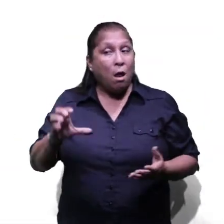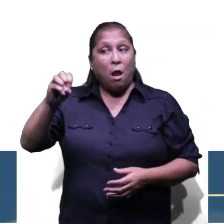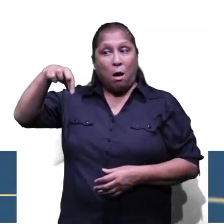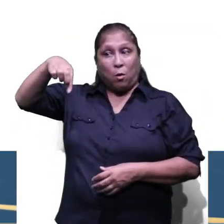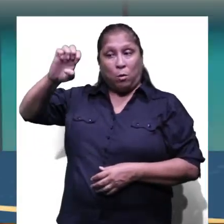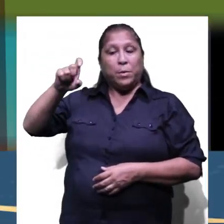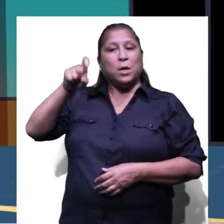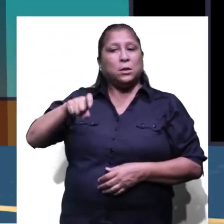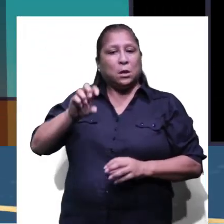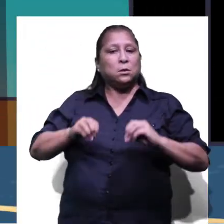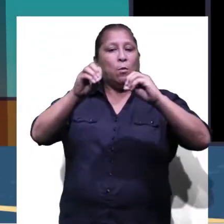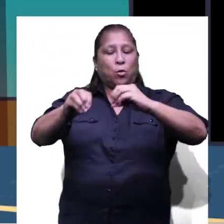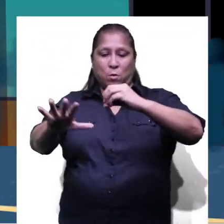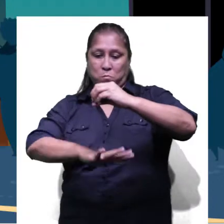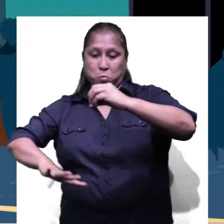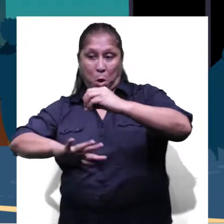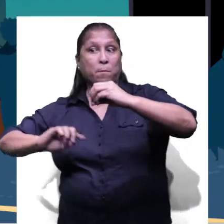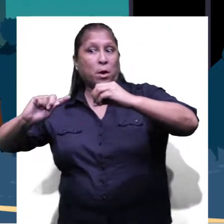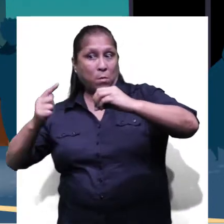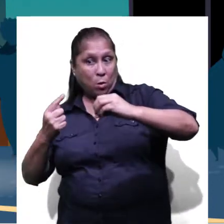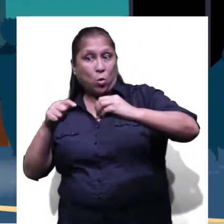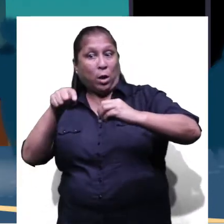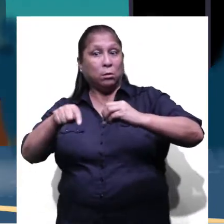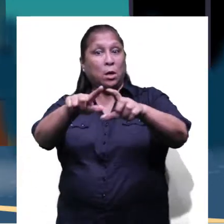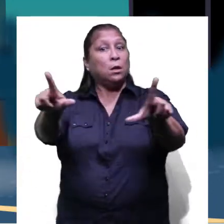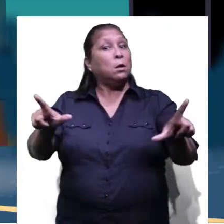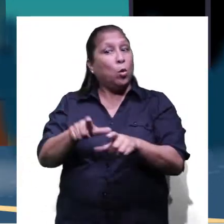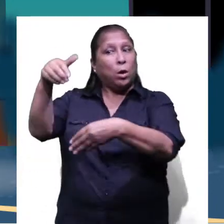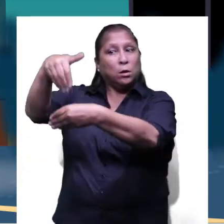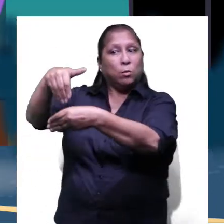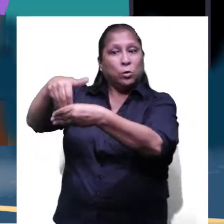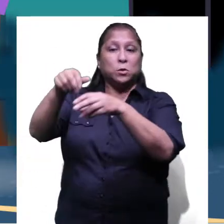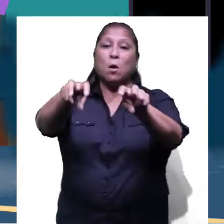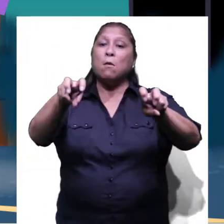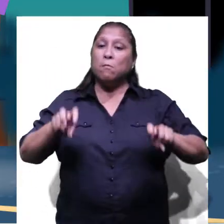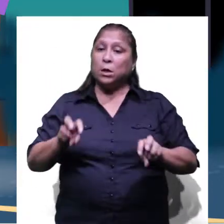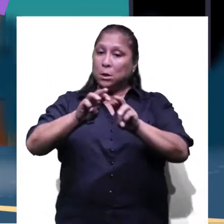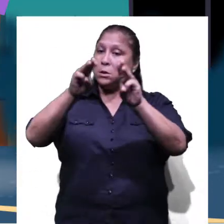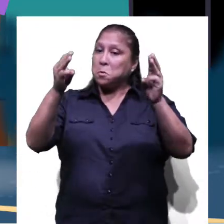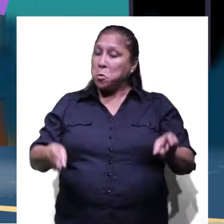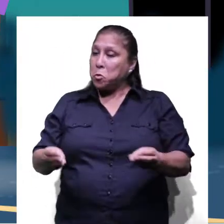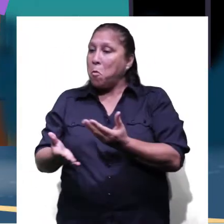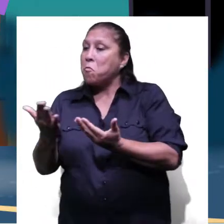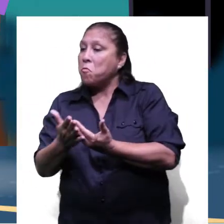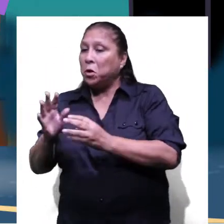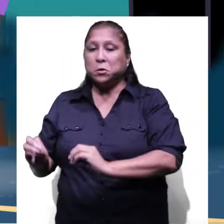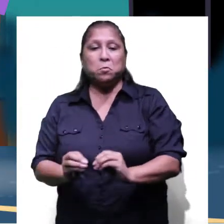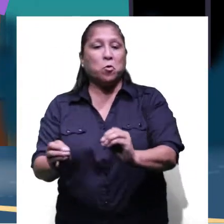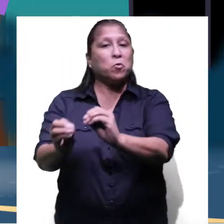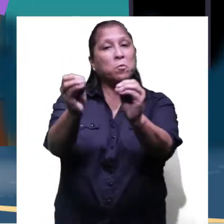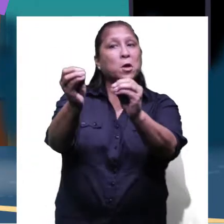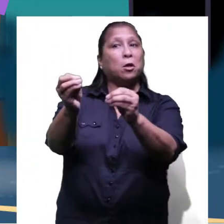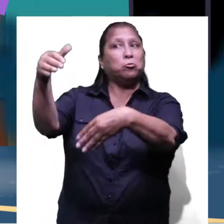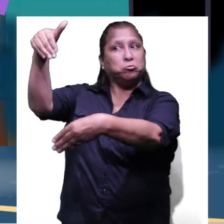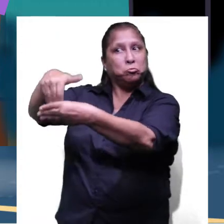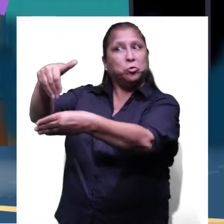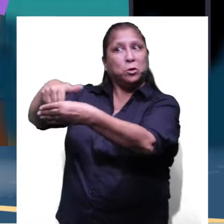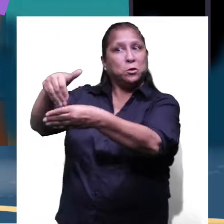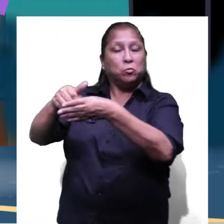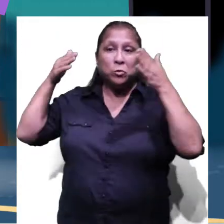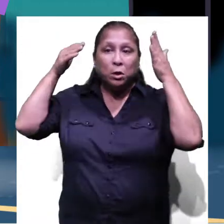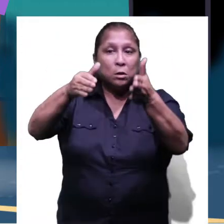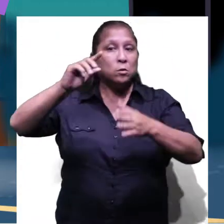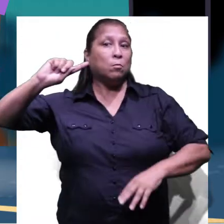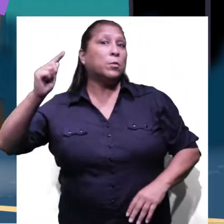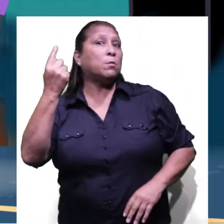La OMP debe instalar en el primer piso del local de votación mesas y módulos para facilitar el desplazamiento, sufragio